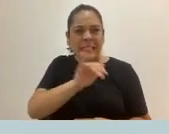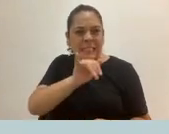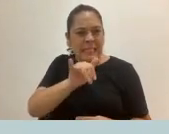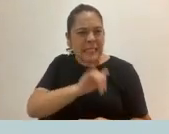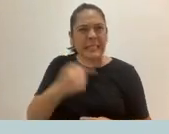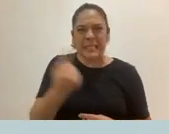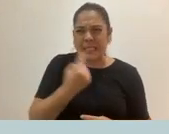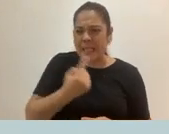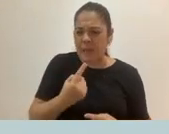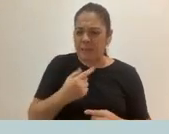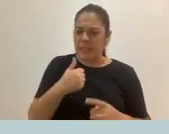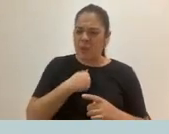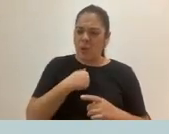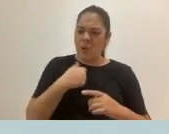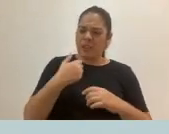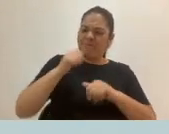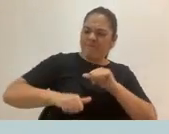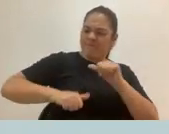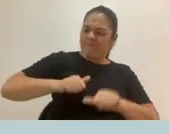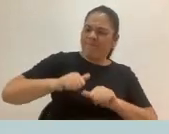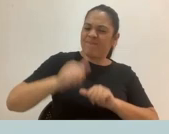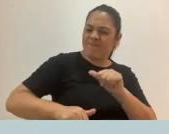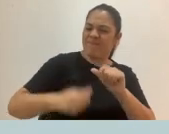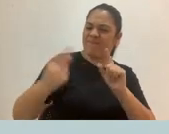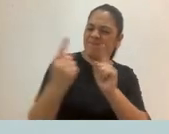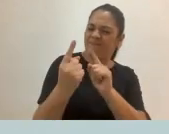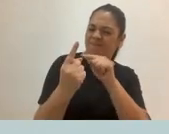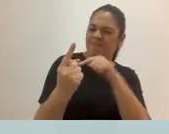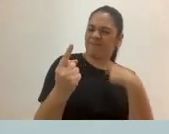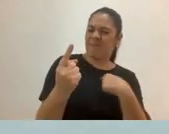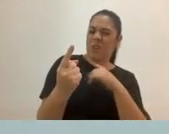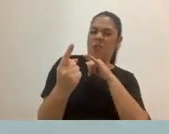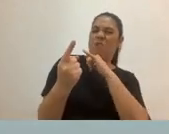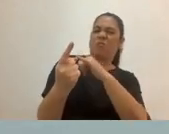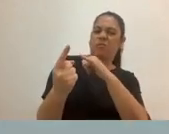luchando contra mí mismo y cargara con una mochila demasiado pesada.